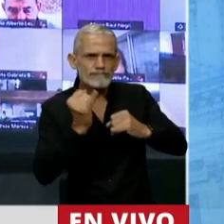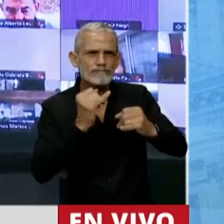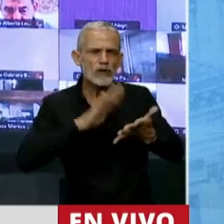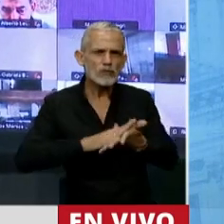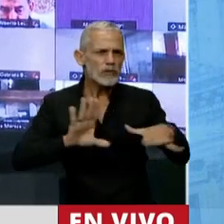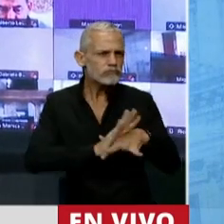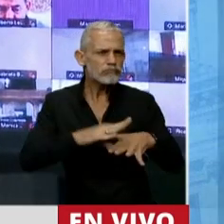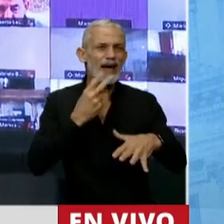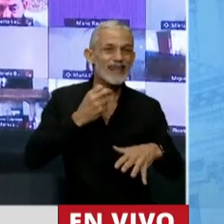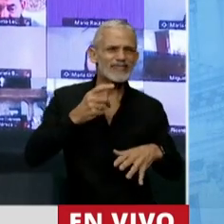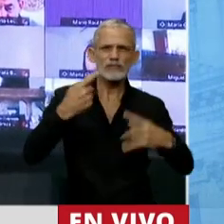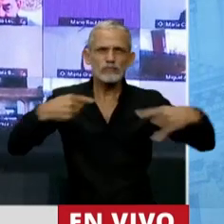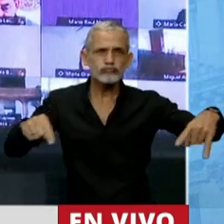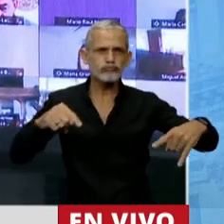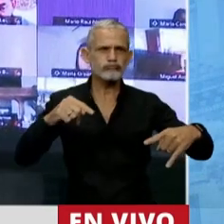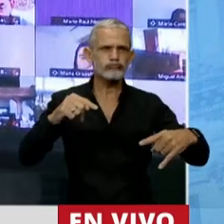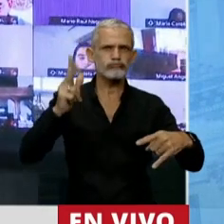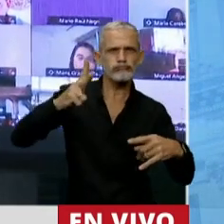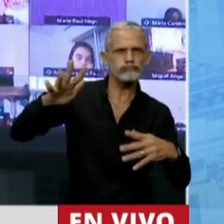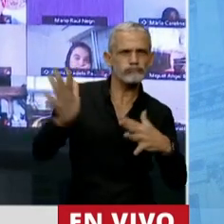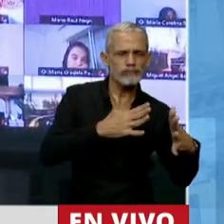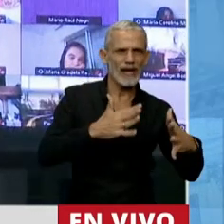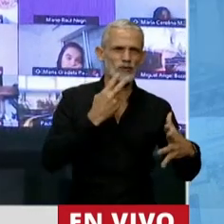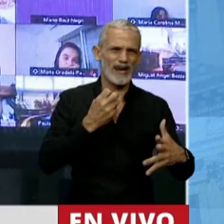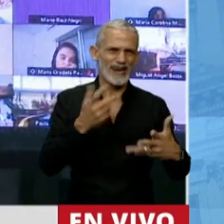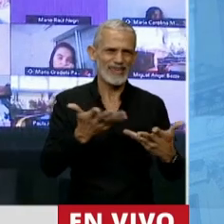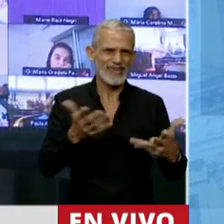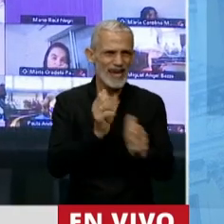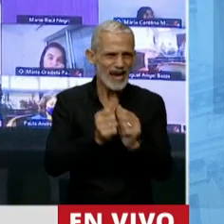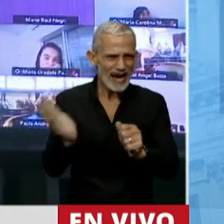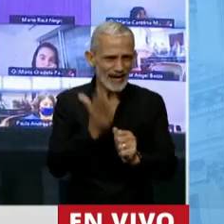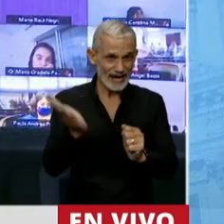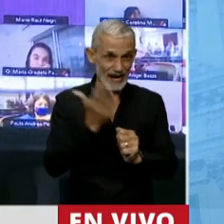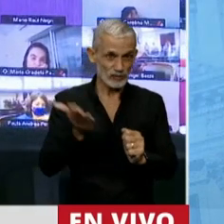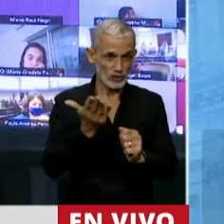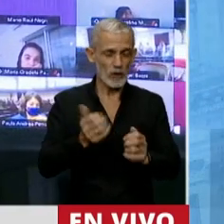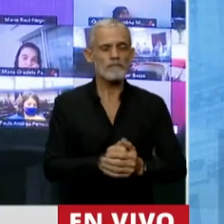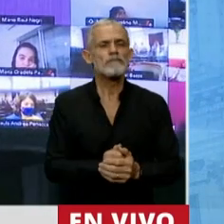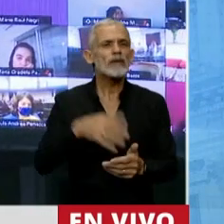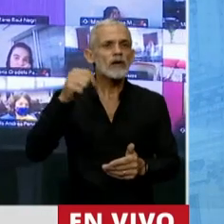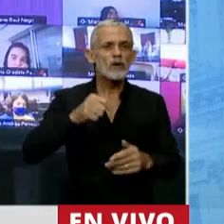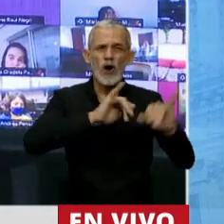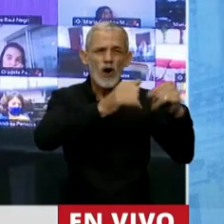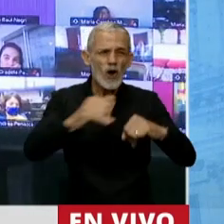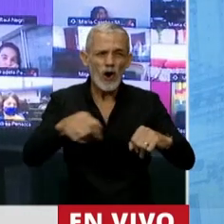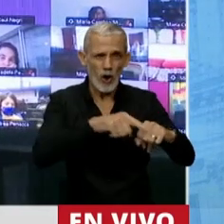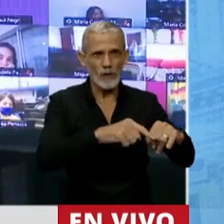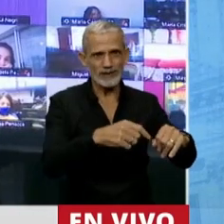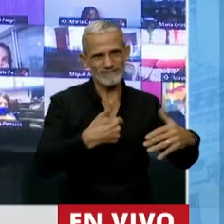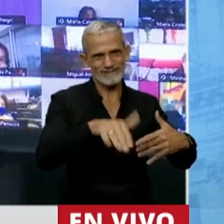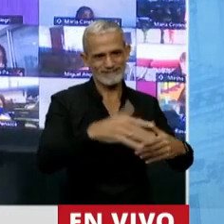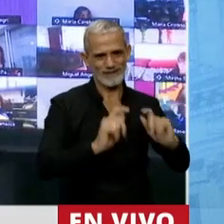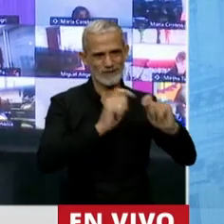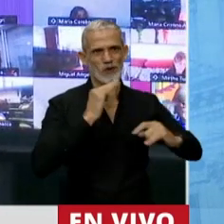que hace a la eficiencia energética y al desarrollo sustentable. Yo no tengo dudas que hoy son las generaciones más jóvenes quienes